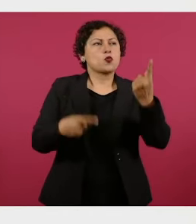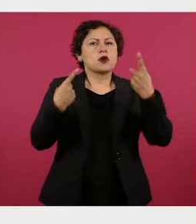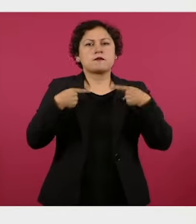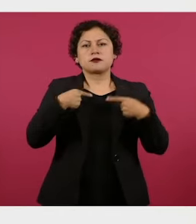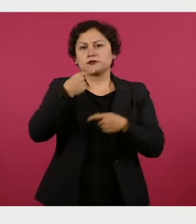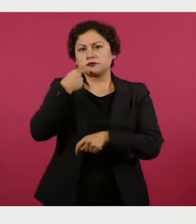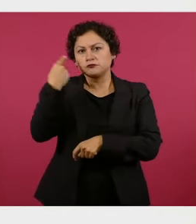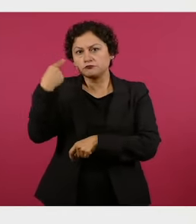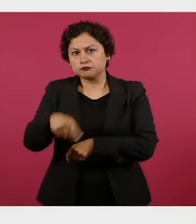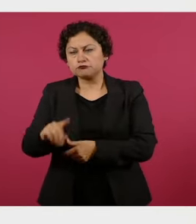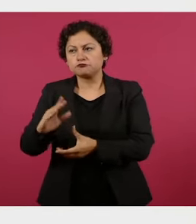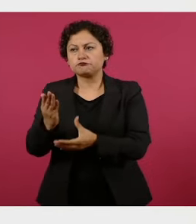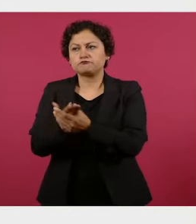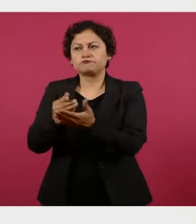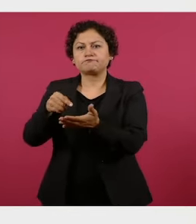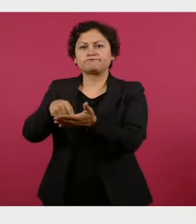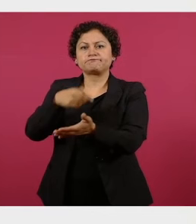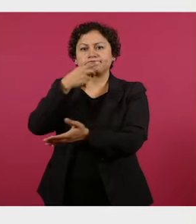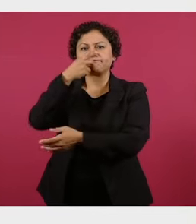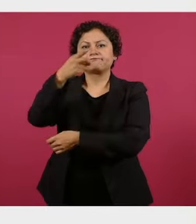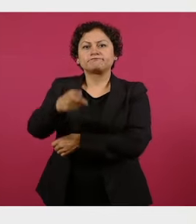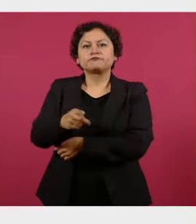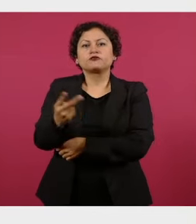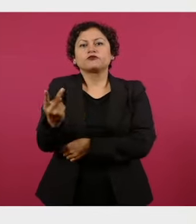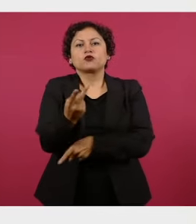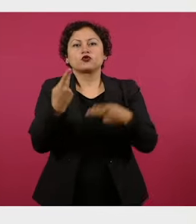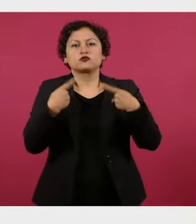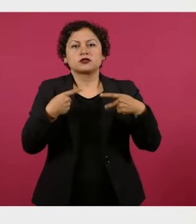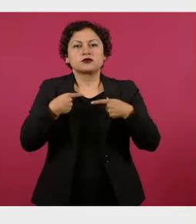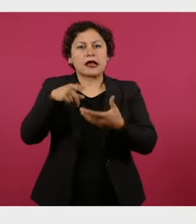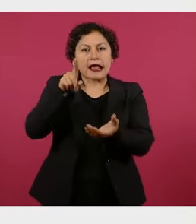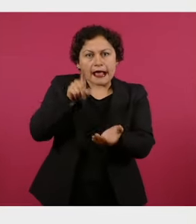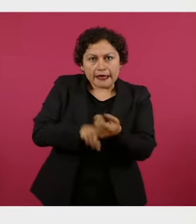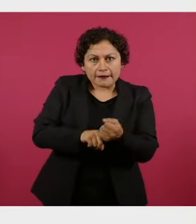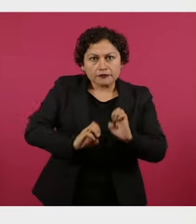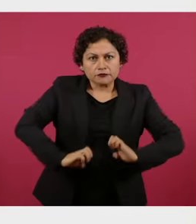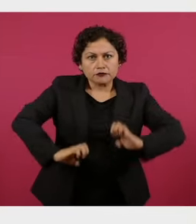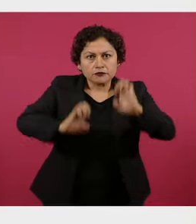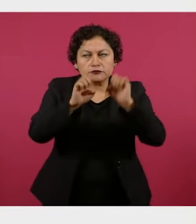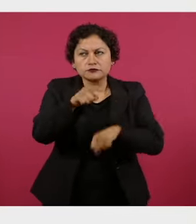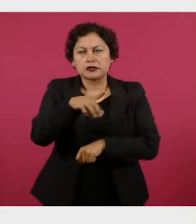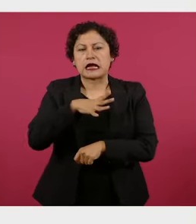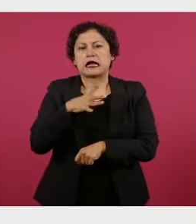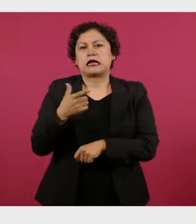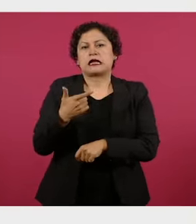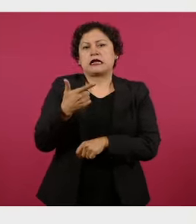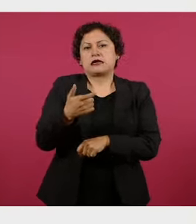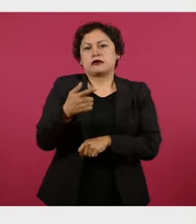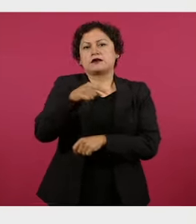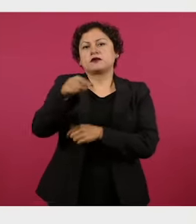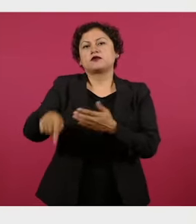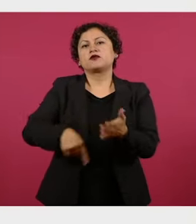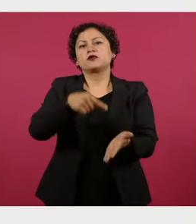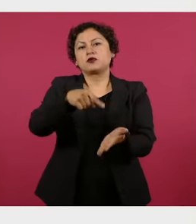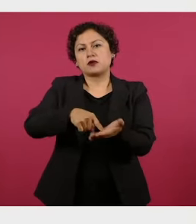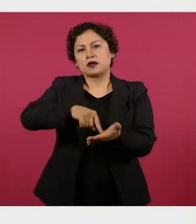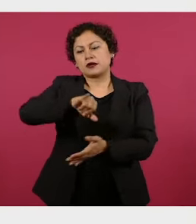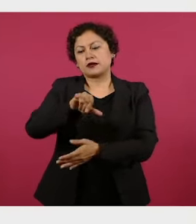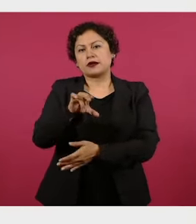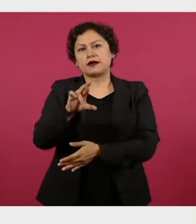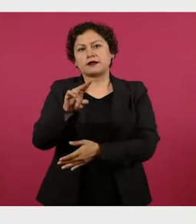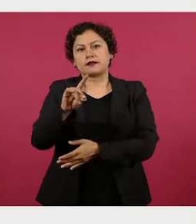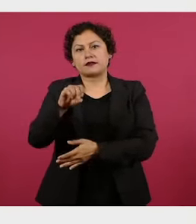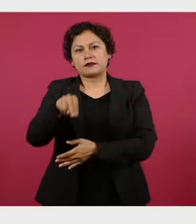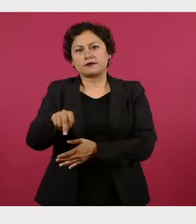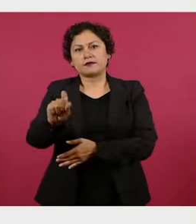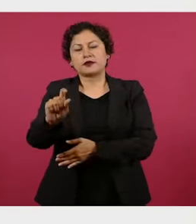informaba sobre la presencia de personas armadas en un inmueble de la colonia Jardín 20 de noviembre. Acuden